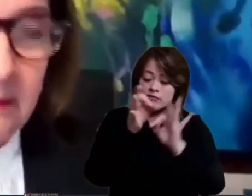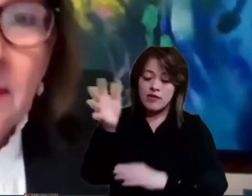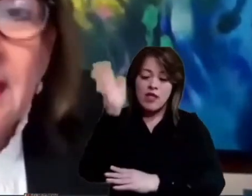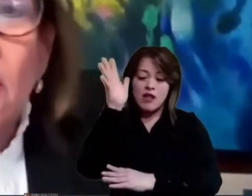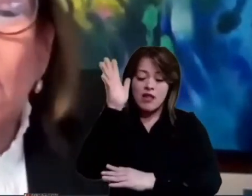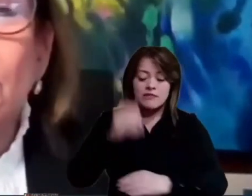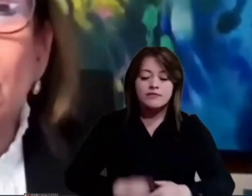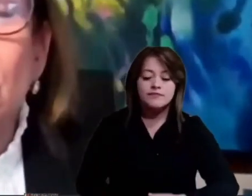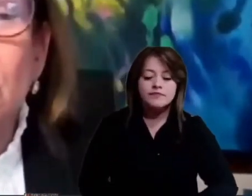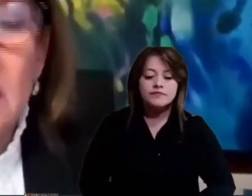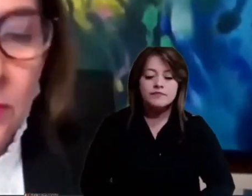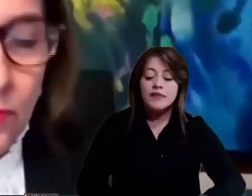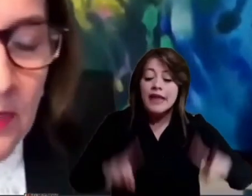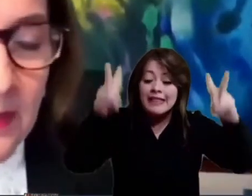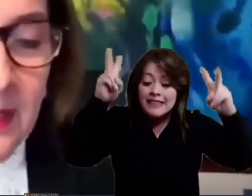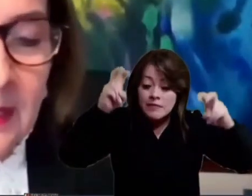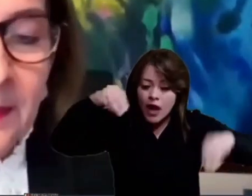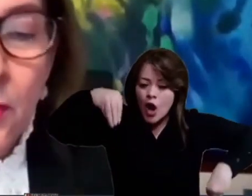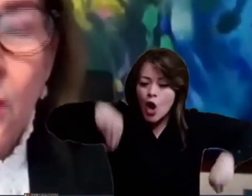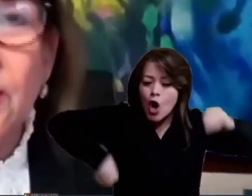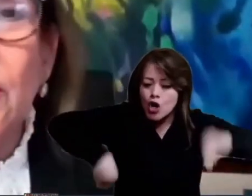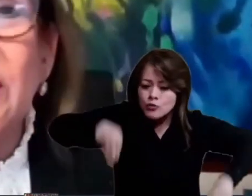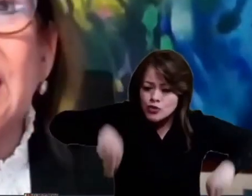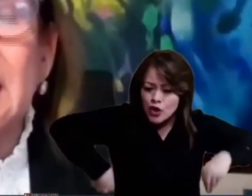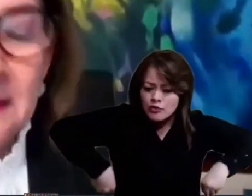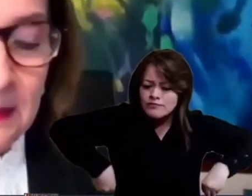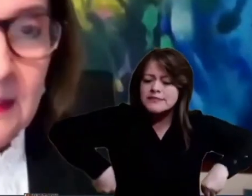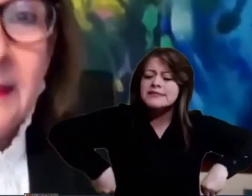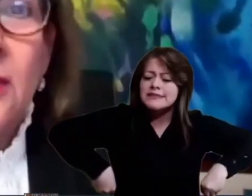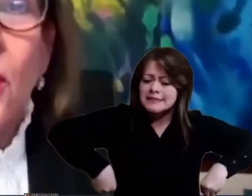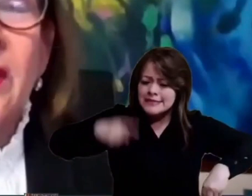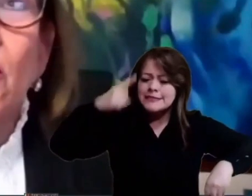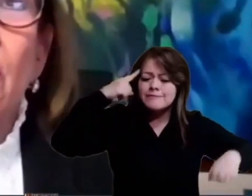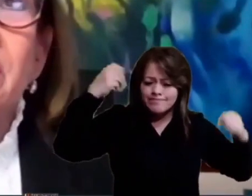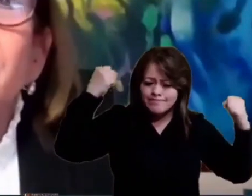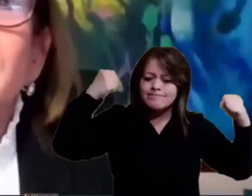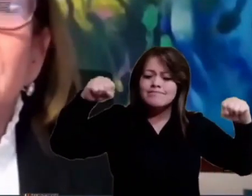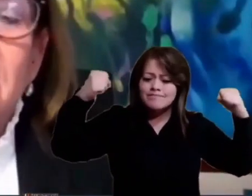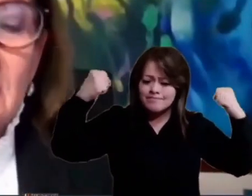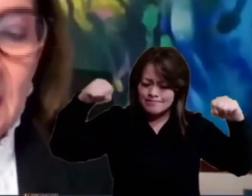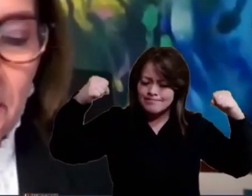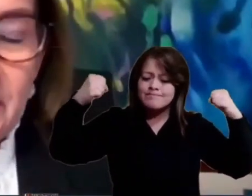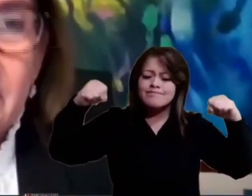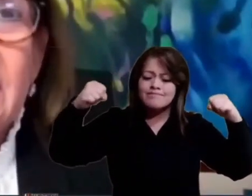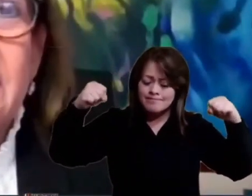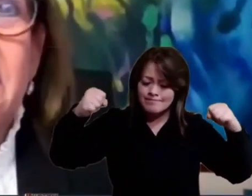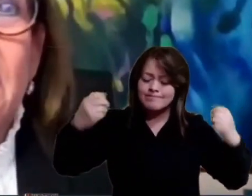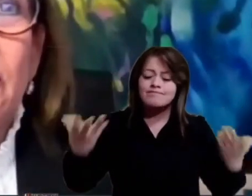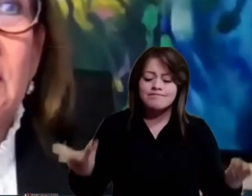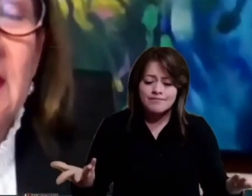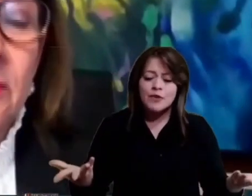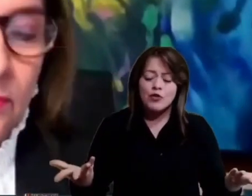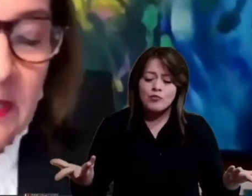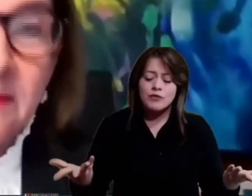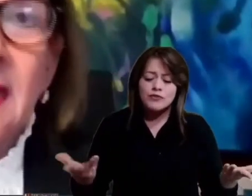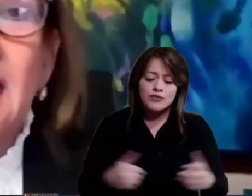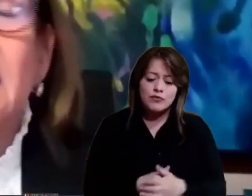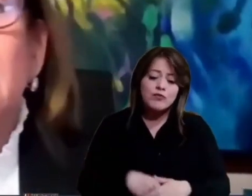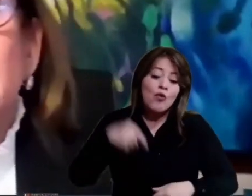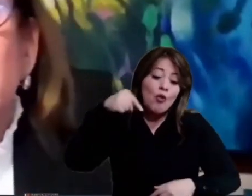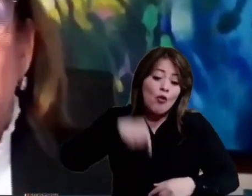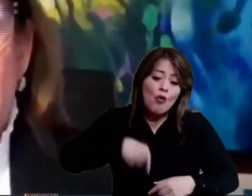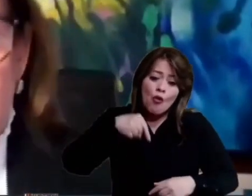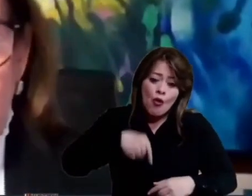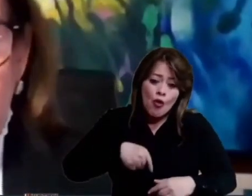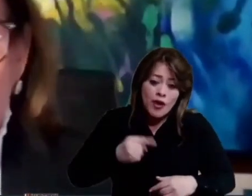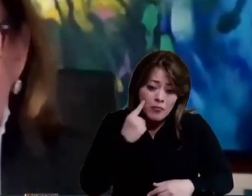Indudablemente el tema de la corrupción es un tema de preocupación general, que no es hoy el primer bien que estamos ante eso, que es ya